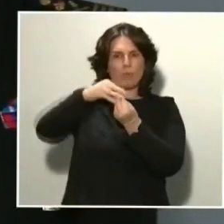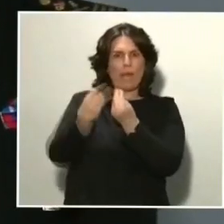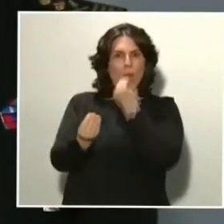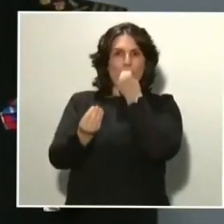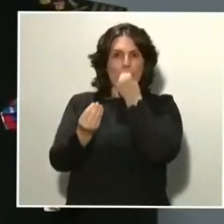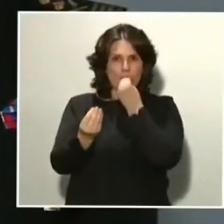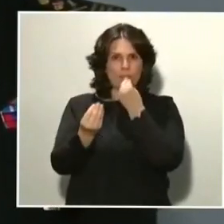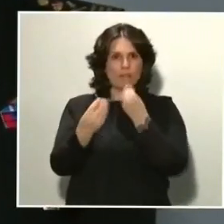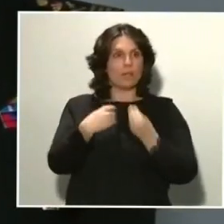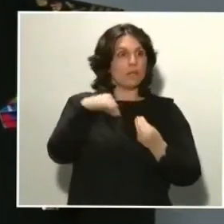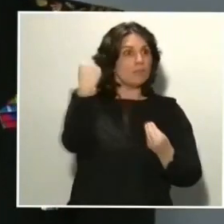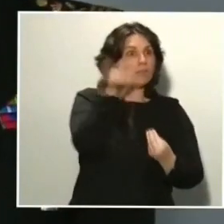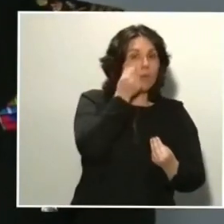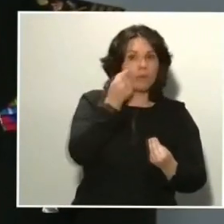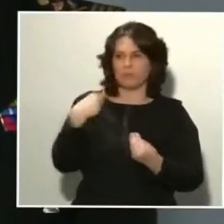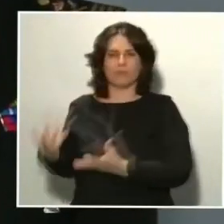en un lote correspondiente.